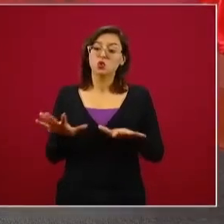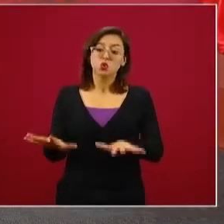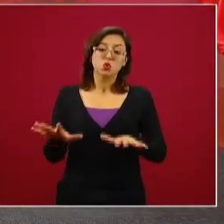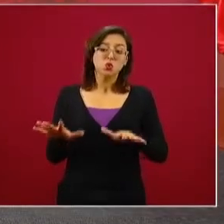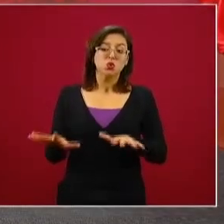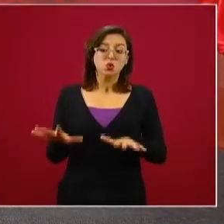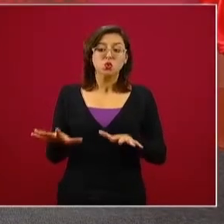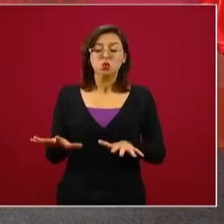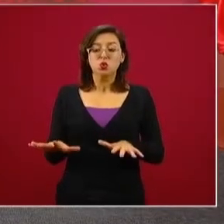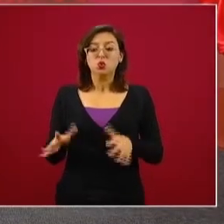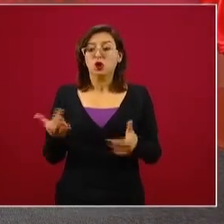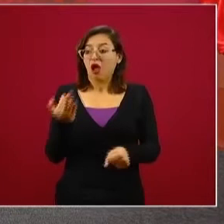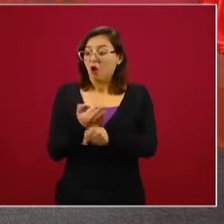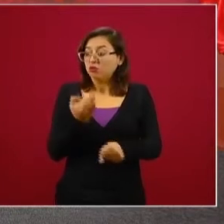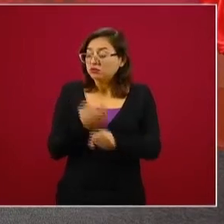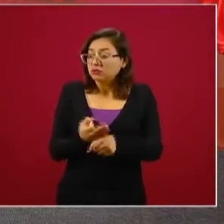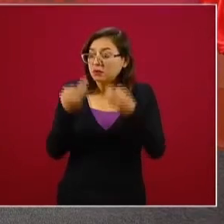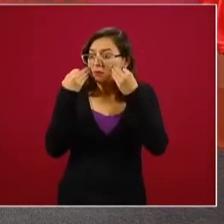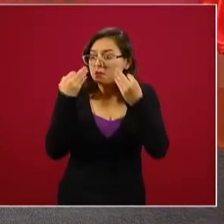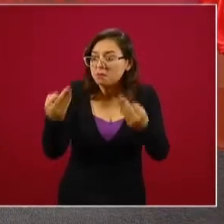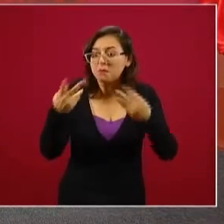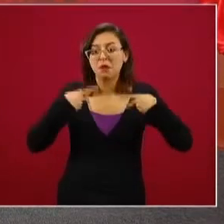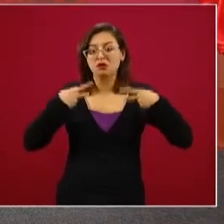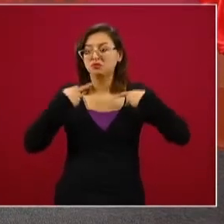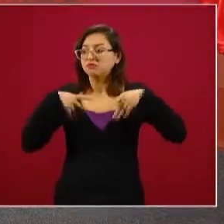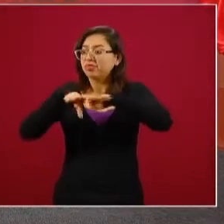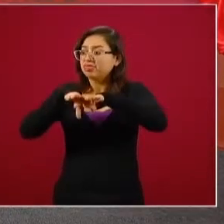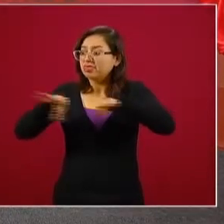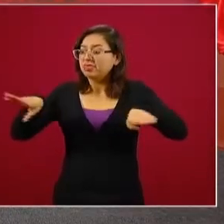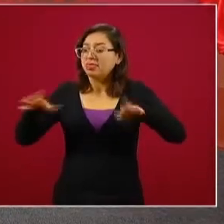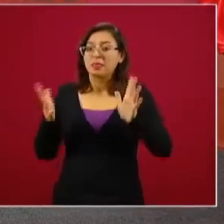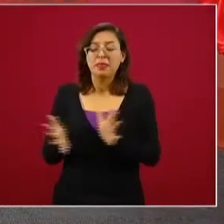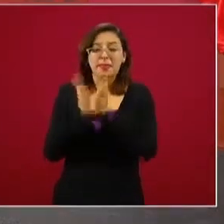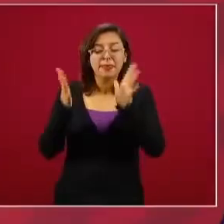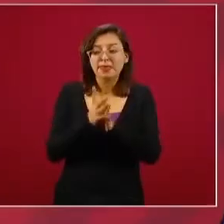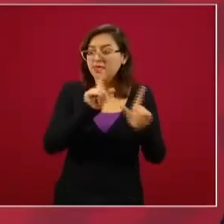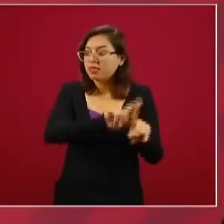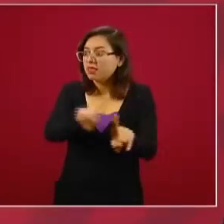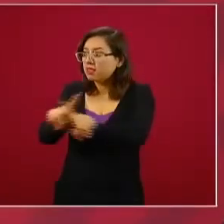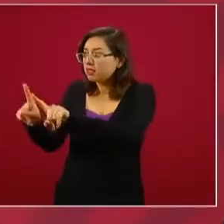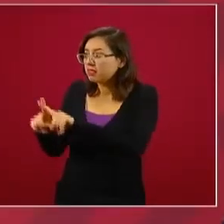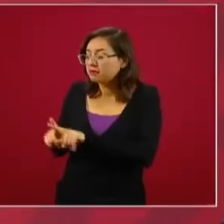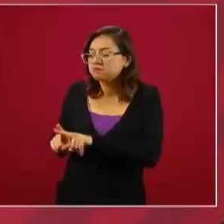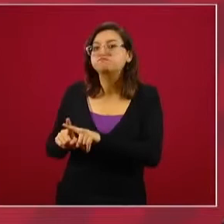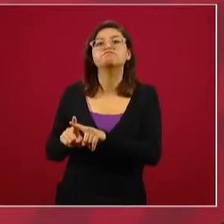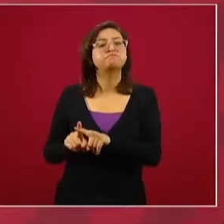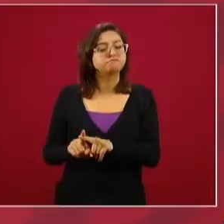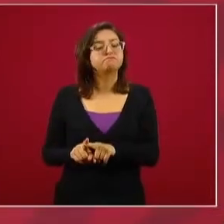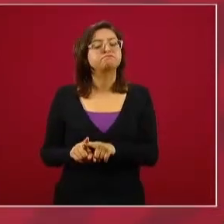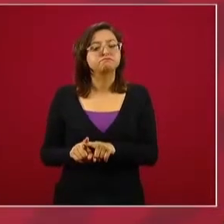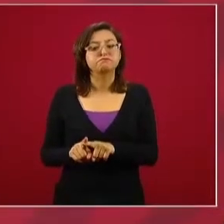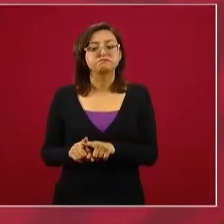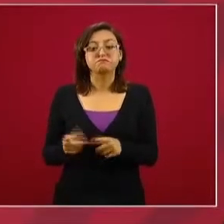la democracia en México. Por eso no vamos en